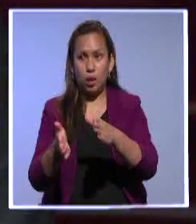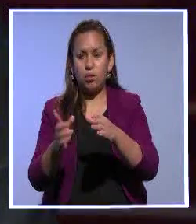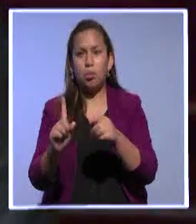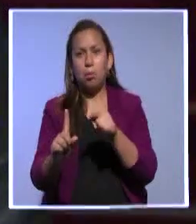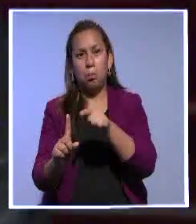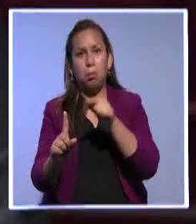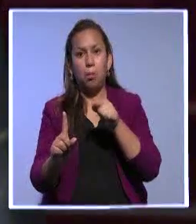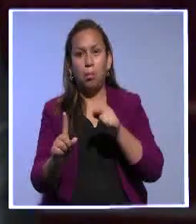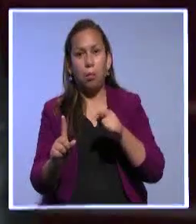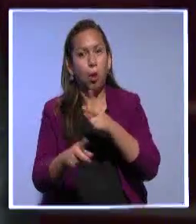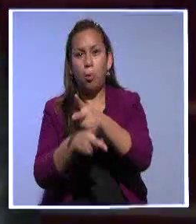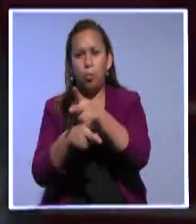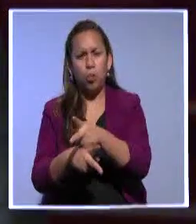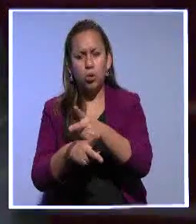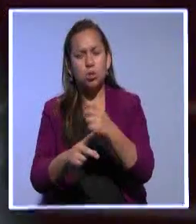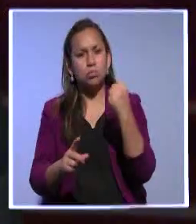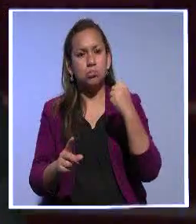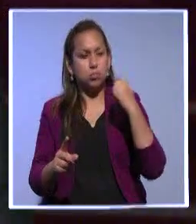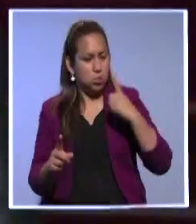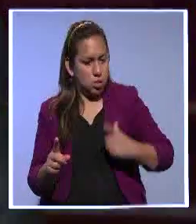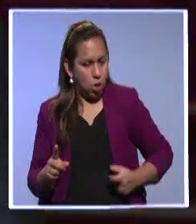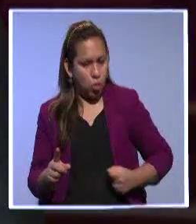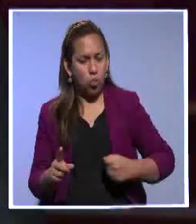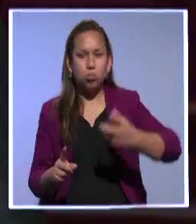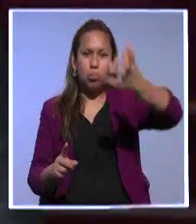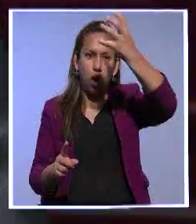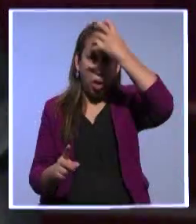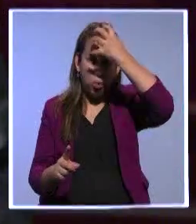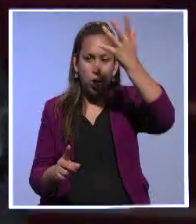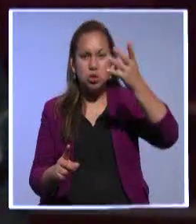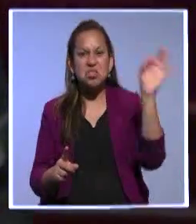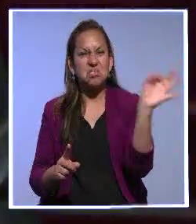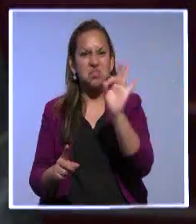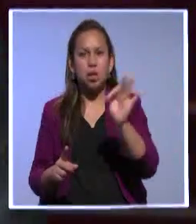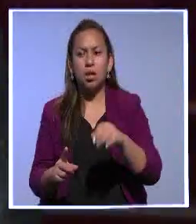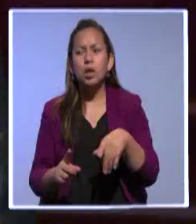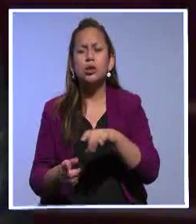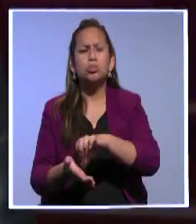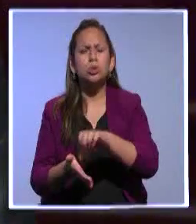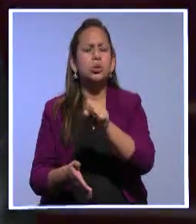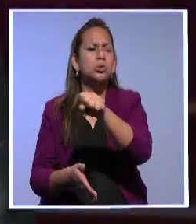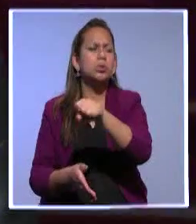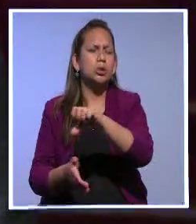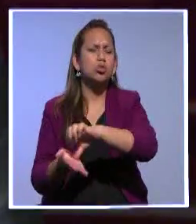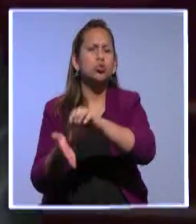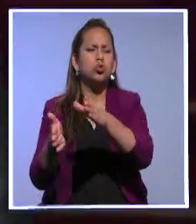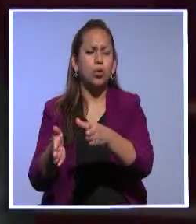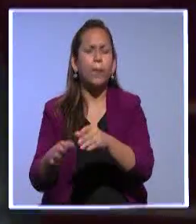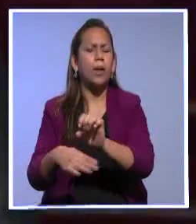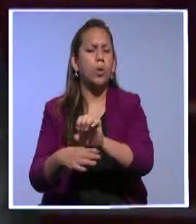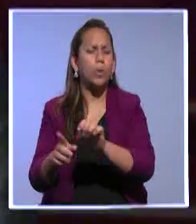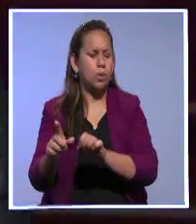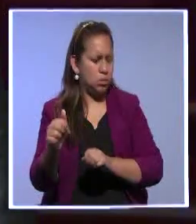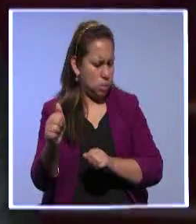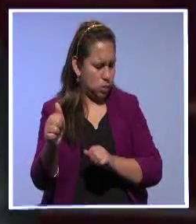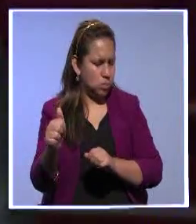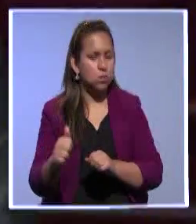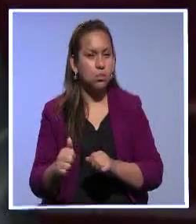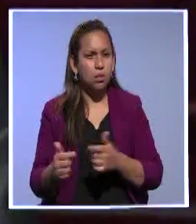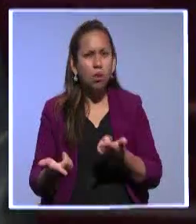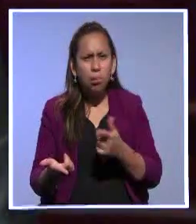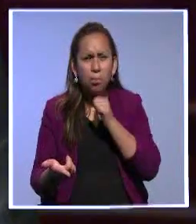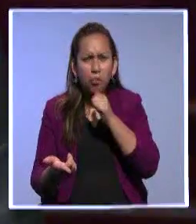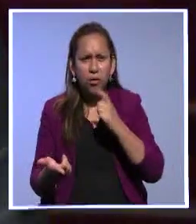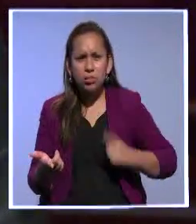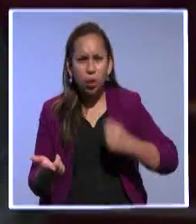educación, con unos ejercicios políticos de los cuales se daba primacía al capital por encima del ser humano, que tener en este momento sí